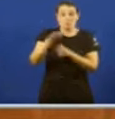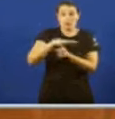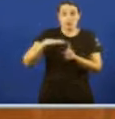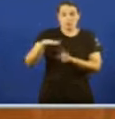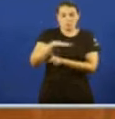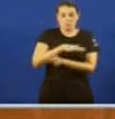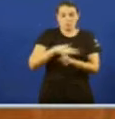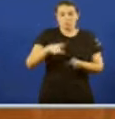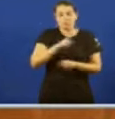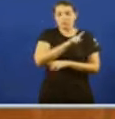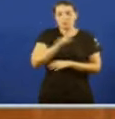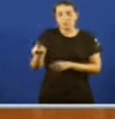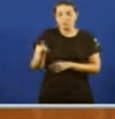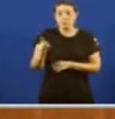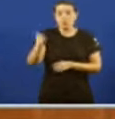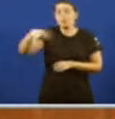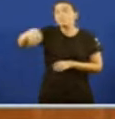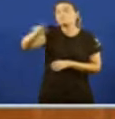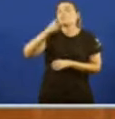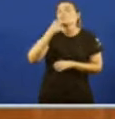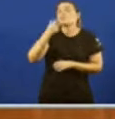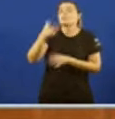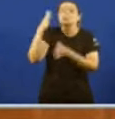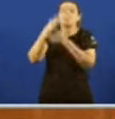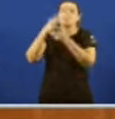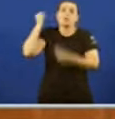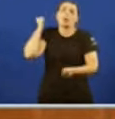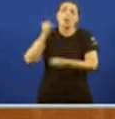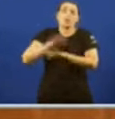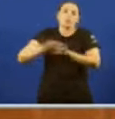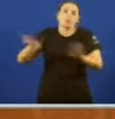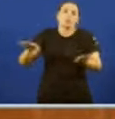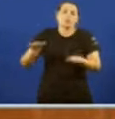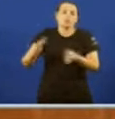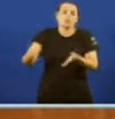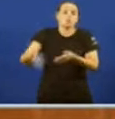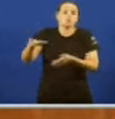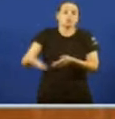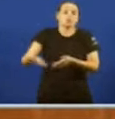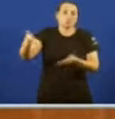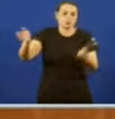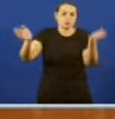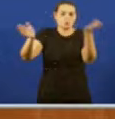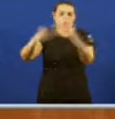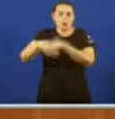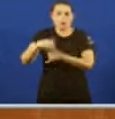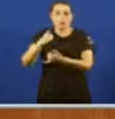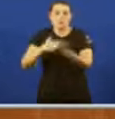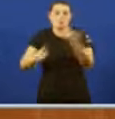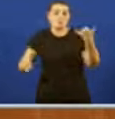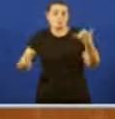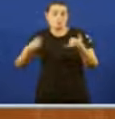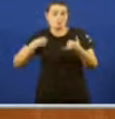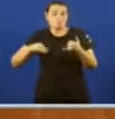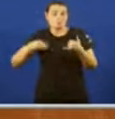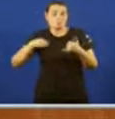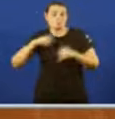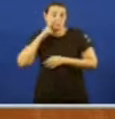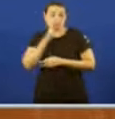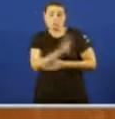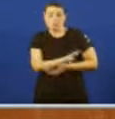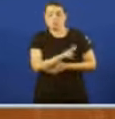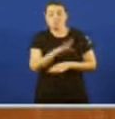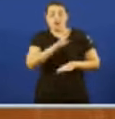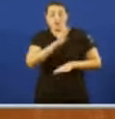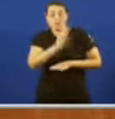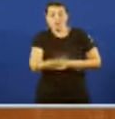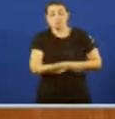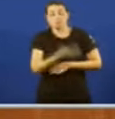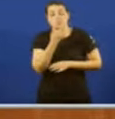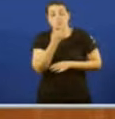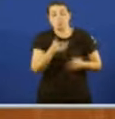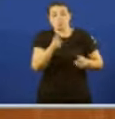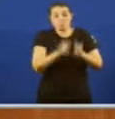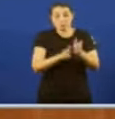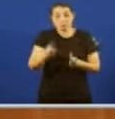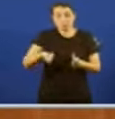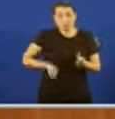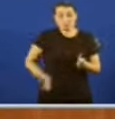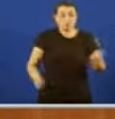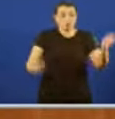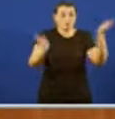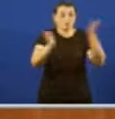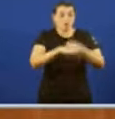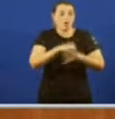Dixeron vostedes que era unha cuestión burocrática Non estar en disponibles mareas prórrogas Sobre todo con relación aos contratados deseaga Cambien a lei